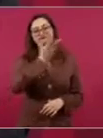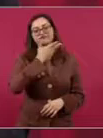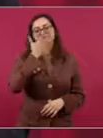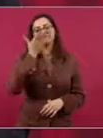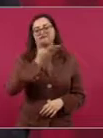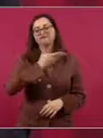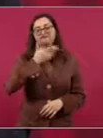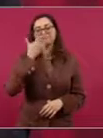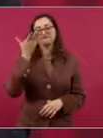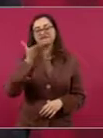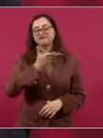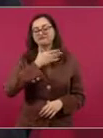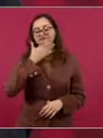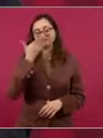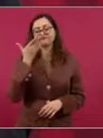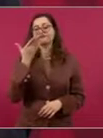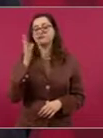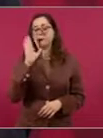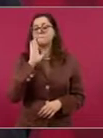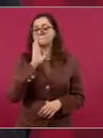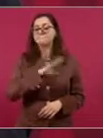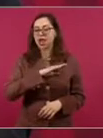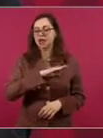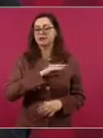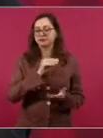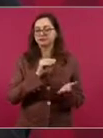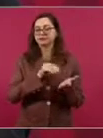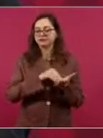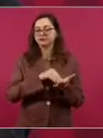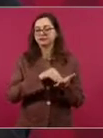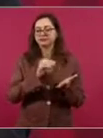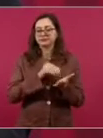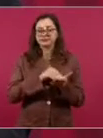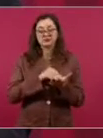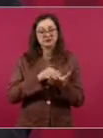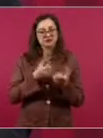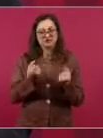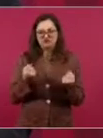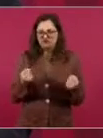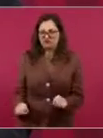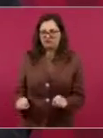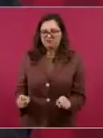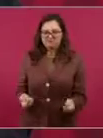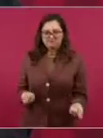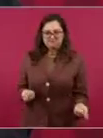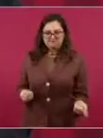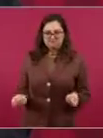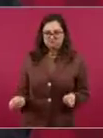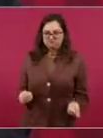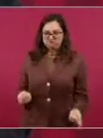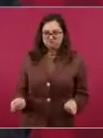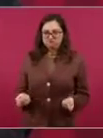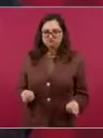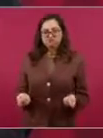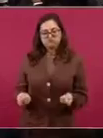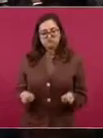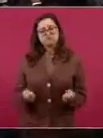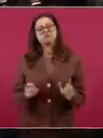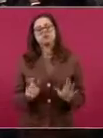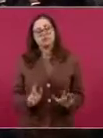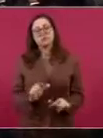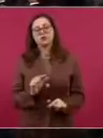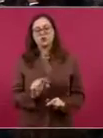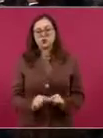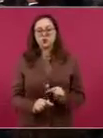imponerse, aunque se está avanzando. Yo